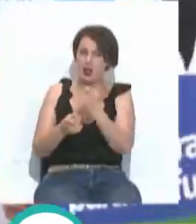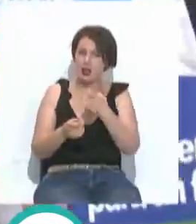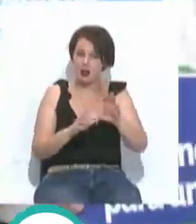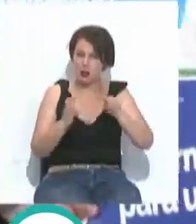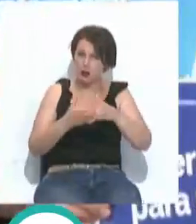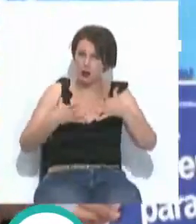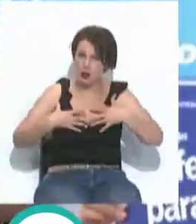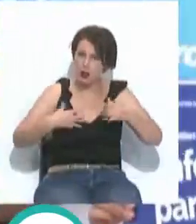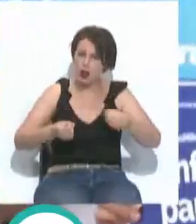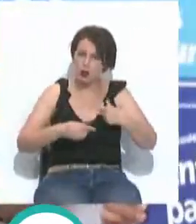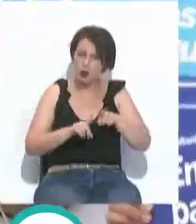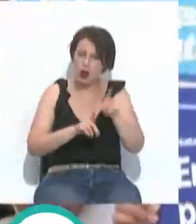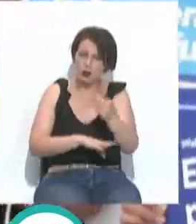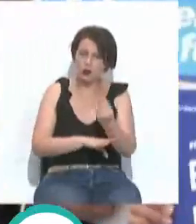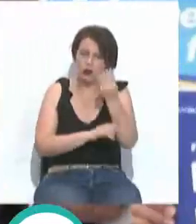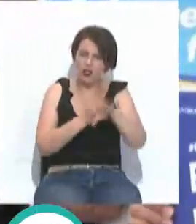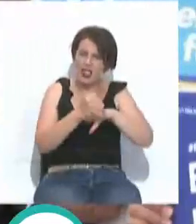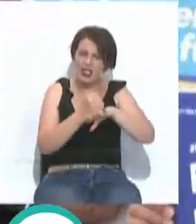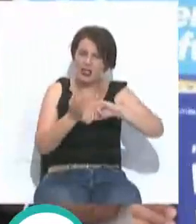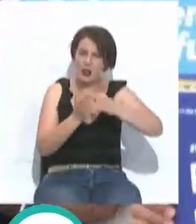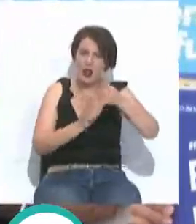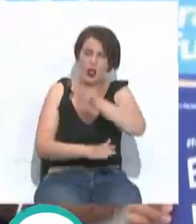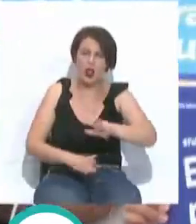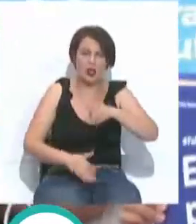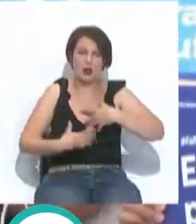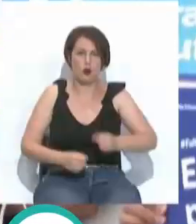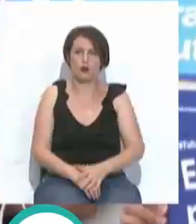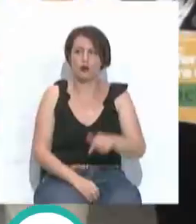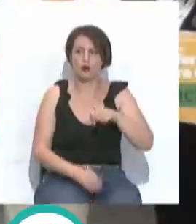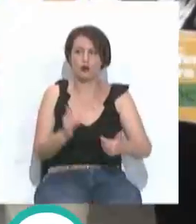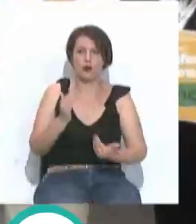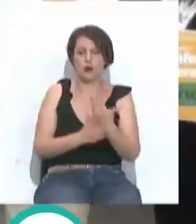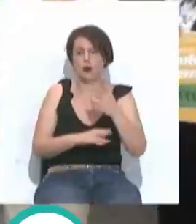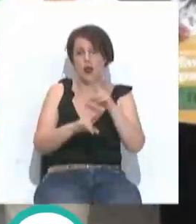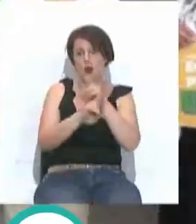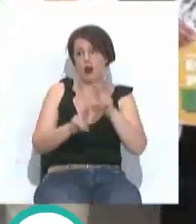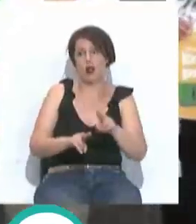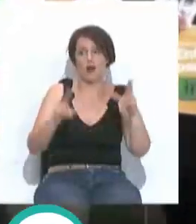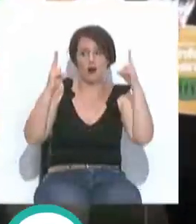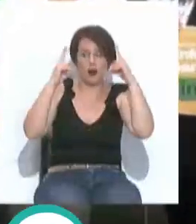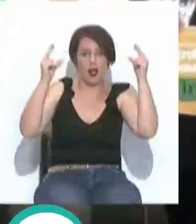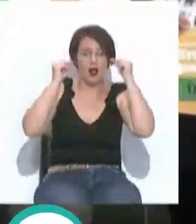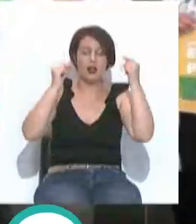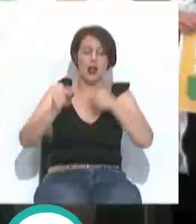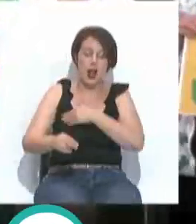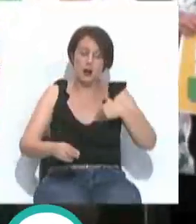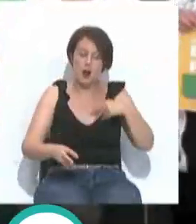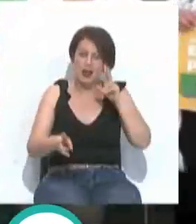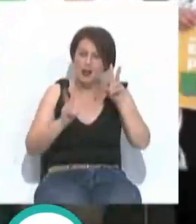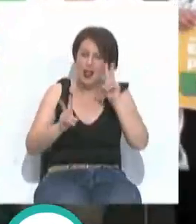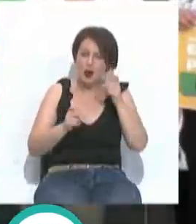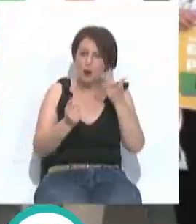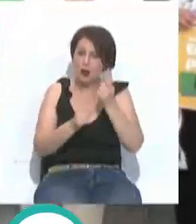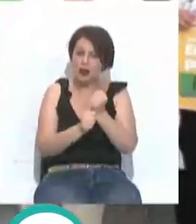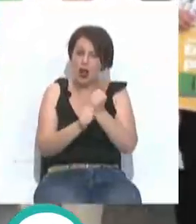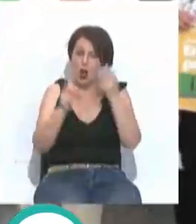este colectivo sanitario como pilar del Sistema Nacional de Salud. Hoy es el Día Internacional de la Enfermería y queremos visibilizar un